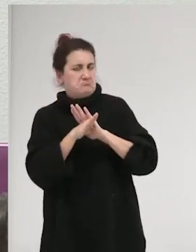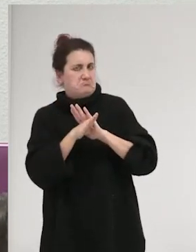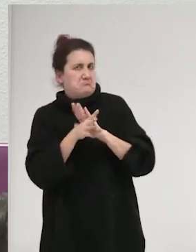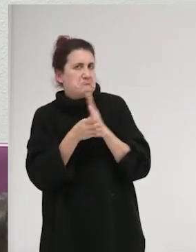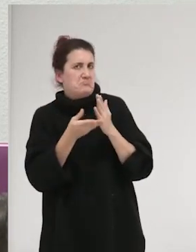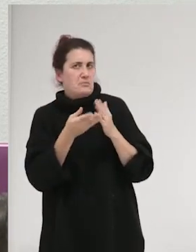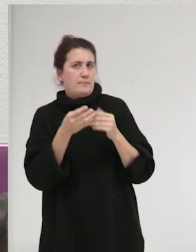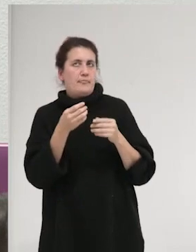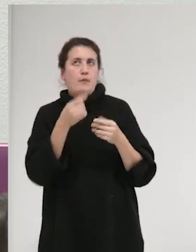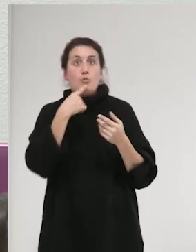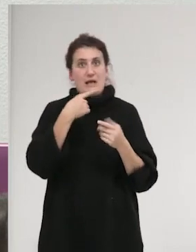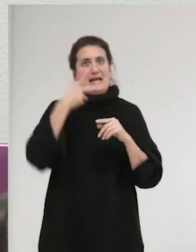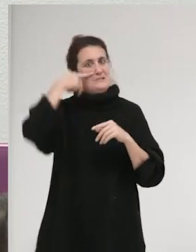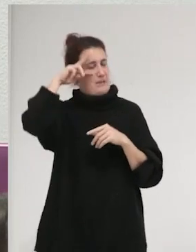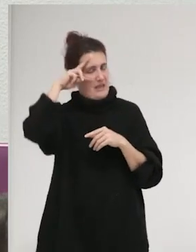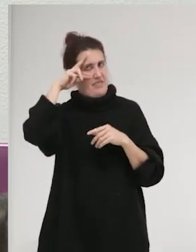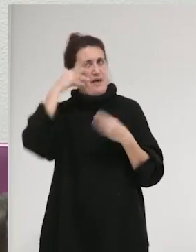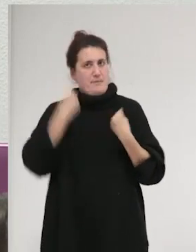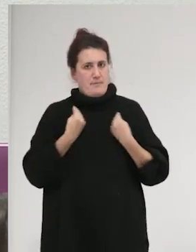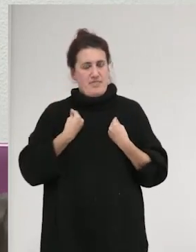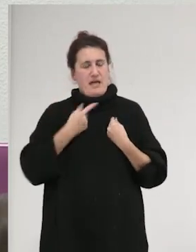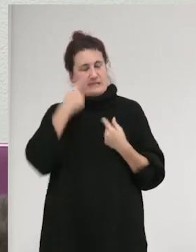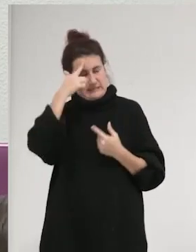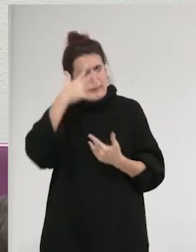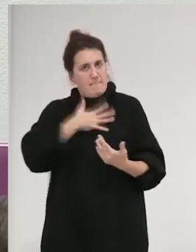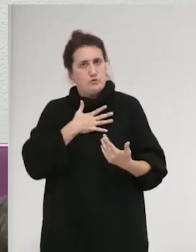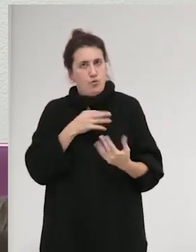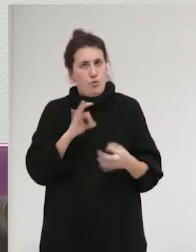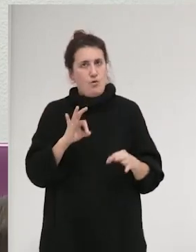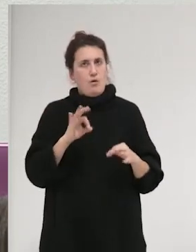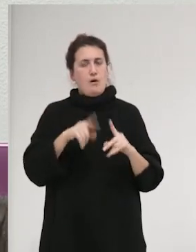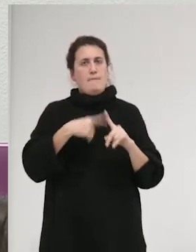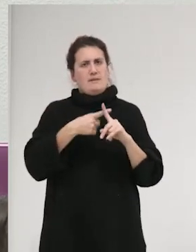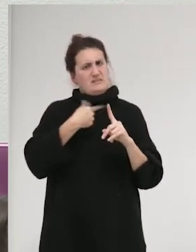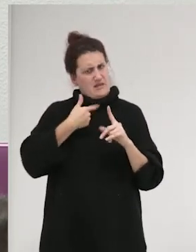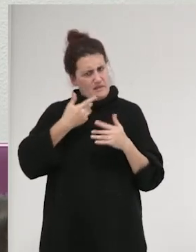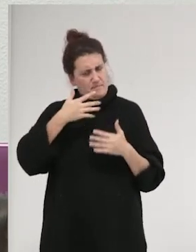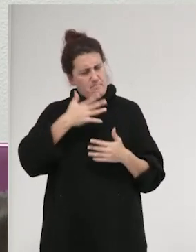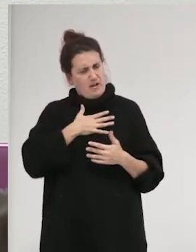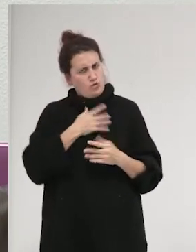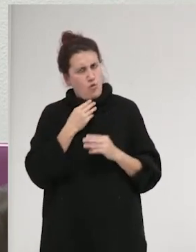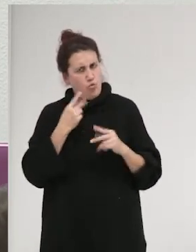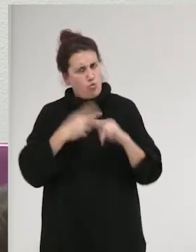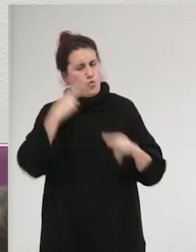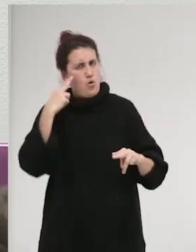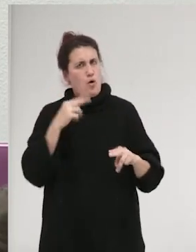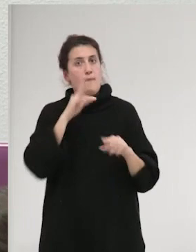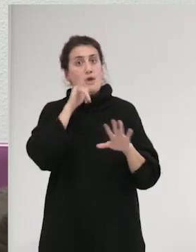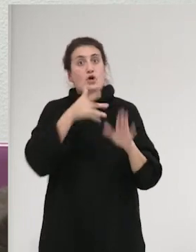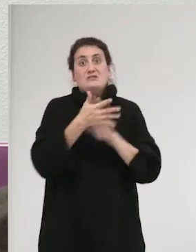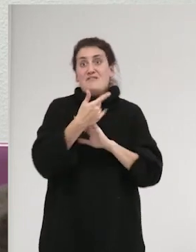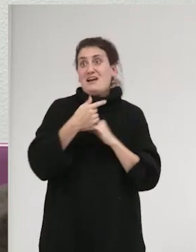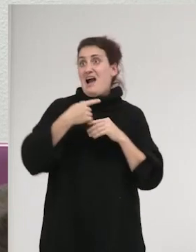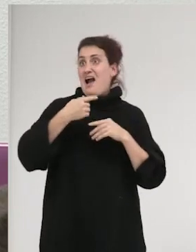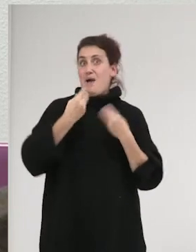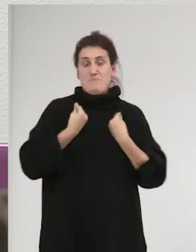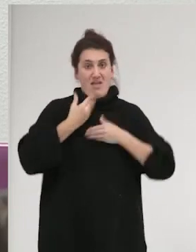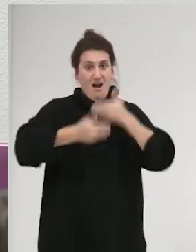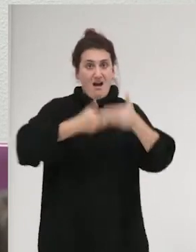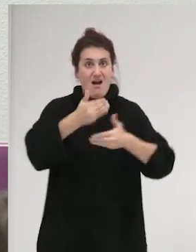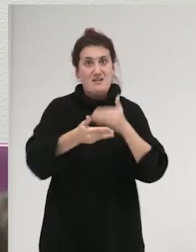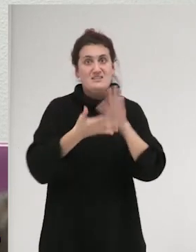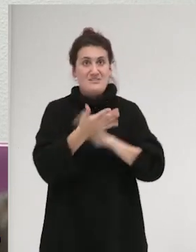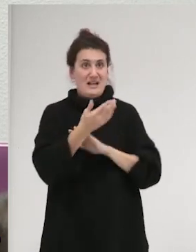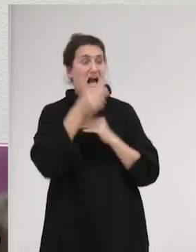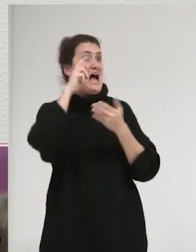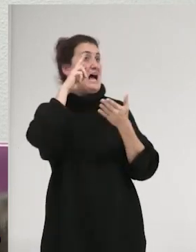Obviamente, la vivencia de la experiencia es una vivencia de impacto, incluso en algunos casos de alto impacto, pero eso no quiere decir que a lo largo de los años, escuchando una sentencia,